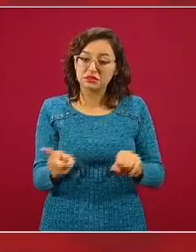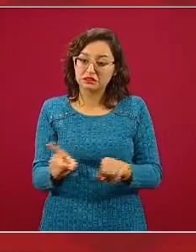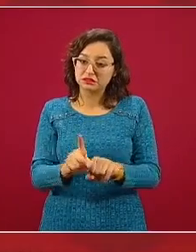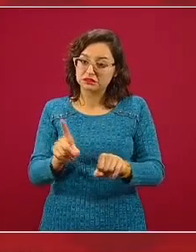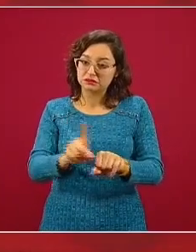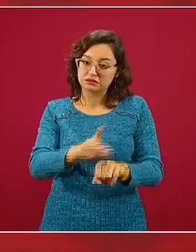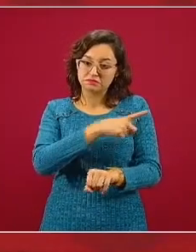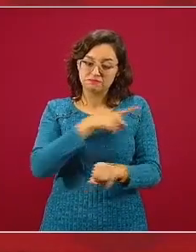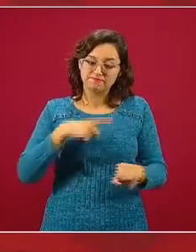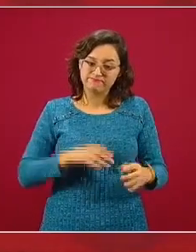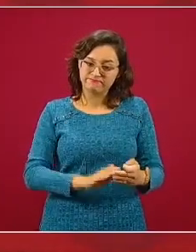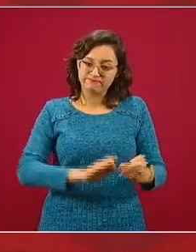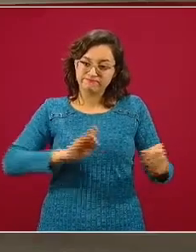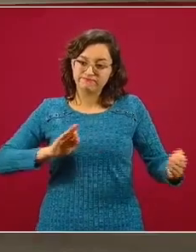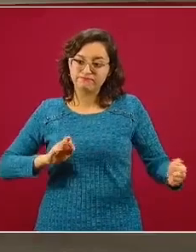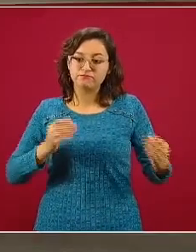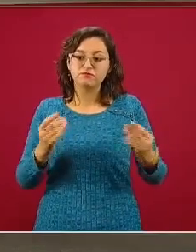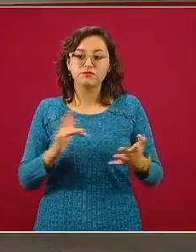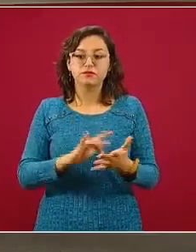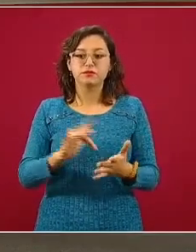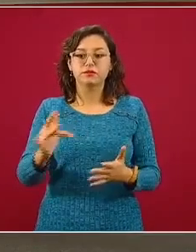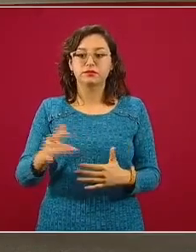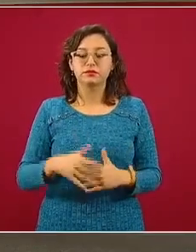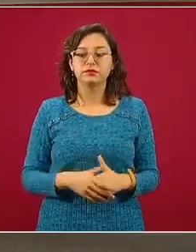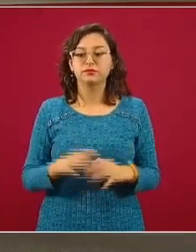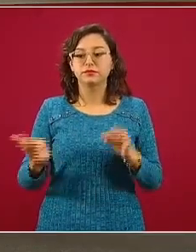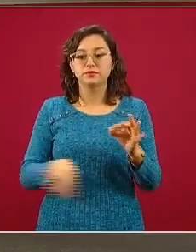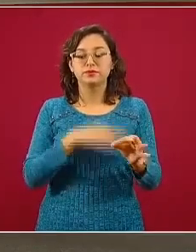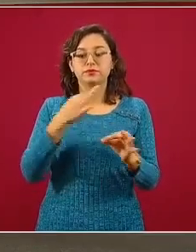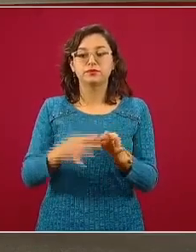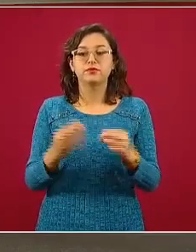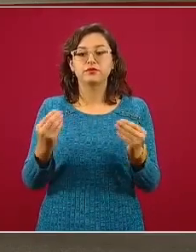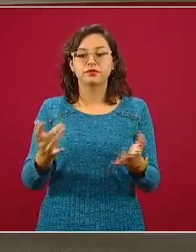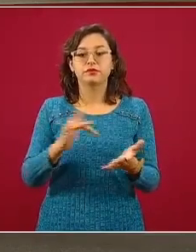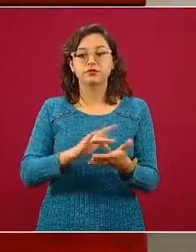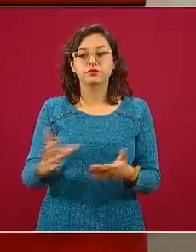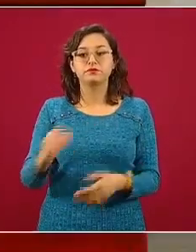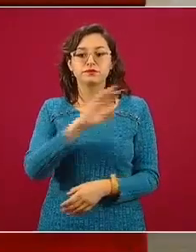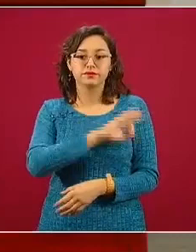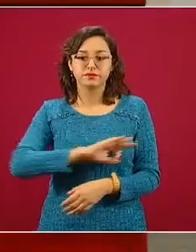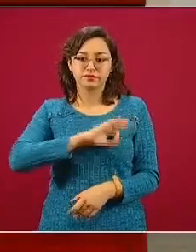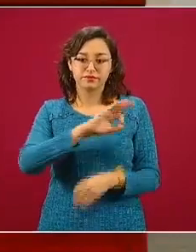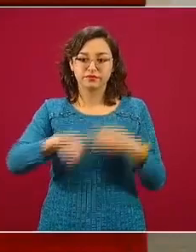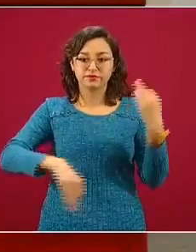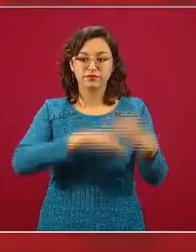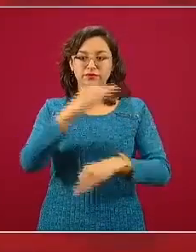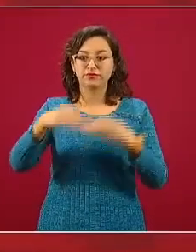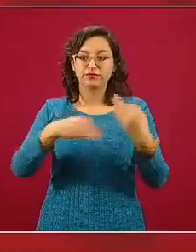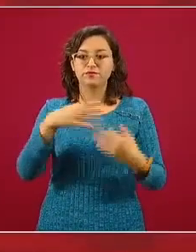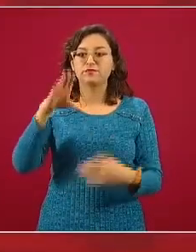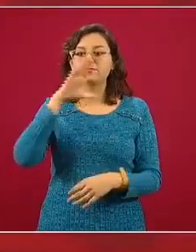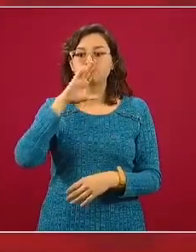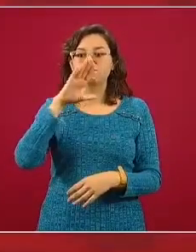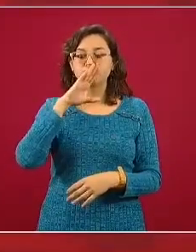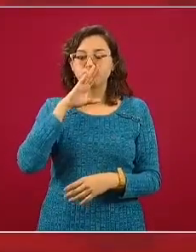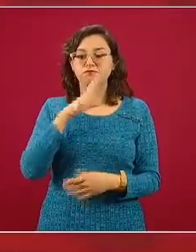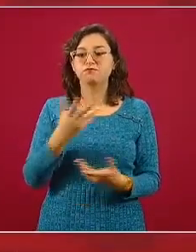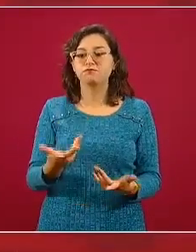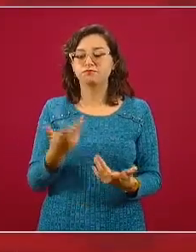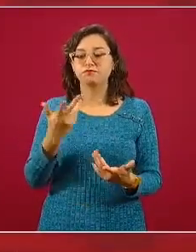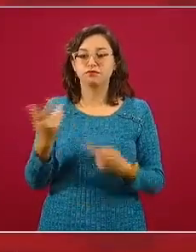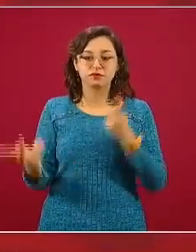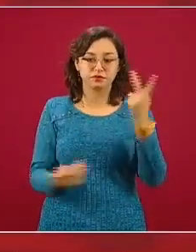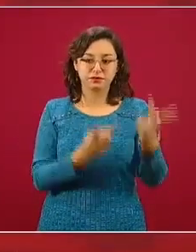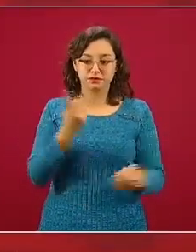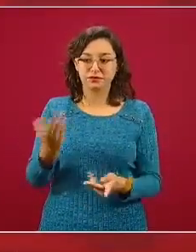de ellos y ellas. Muchas gracias, doctora. Aquí terminamos. Muchas gracias. Felicidades a todas las mamás quienes nos hicieron favor de hacernos estas